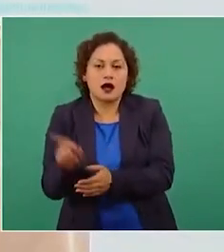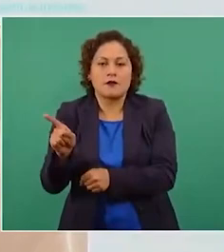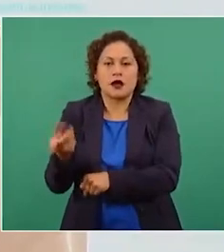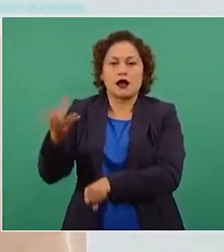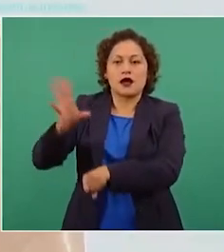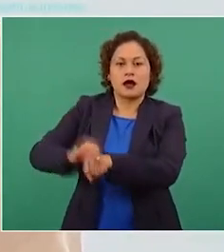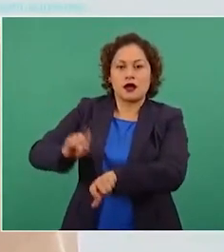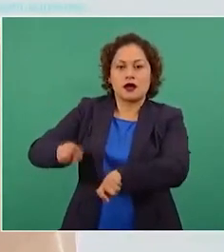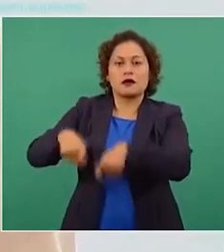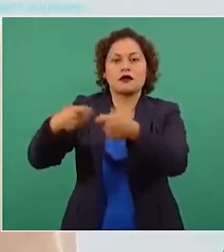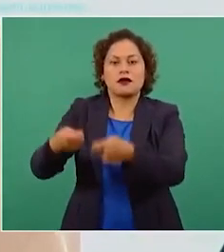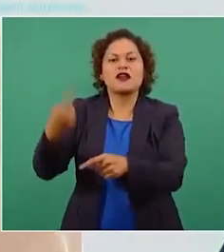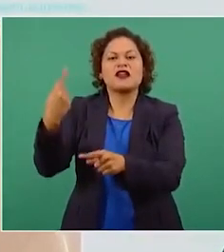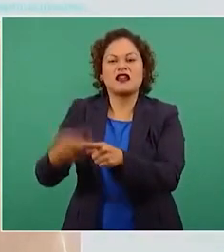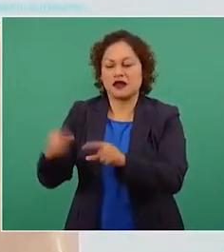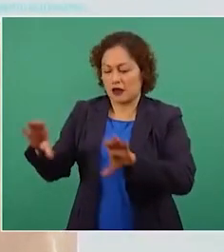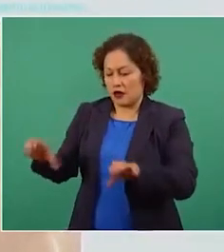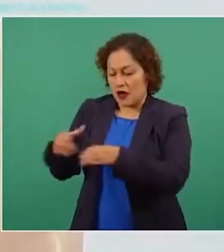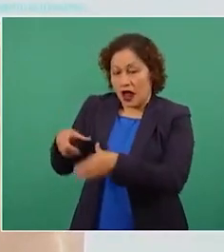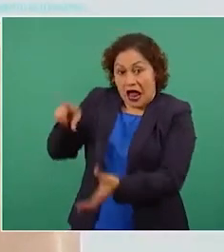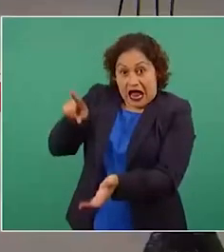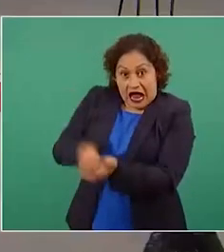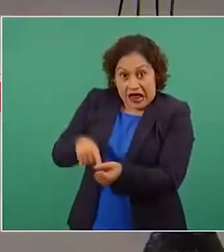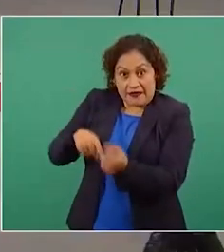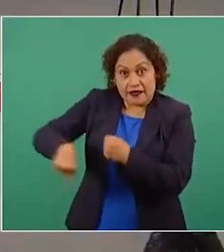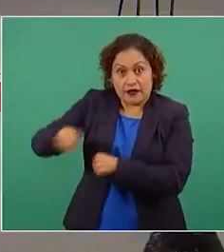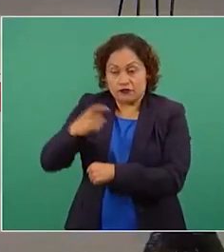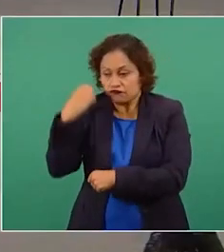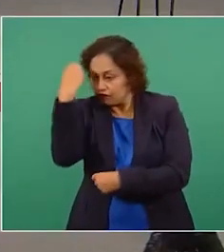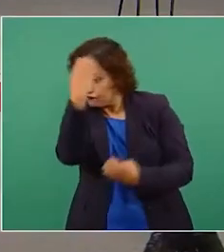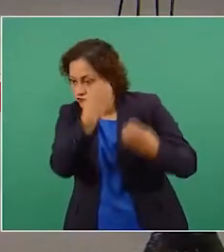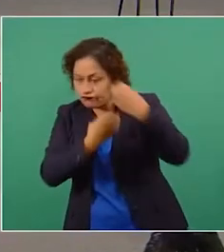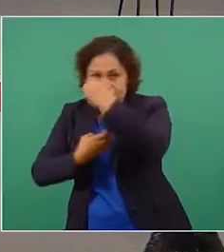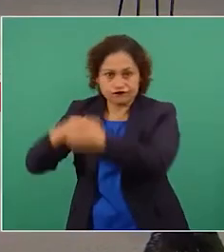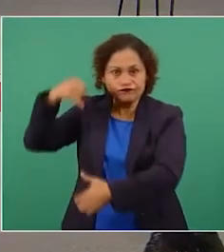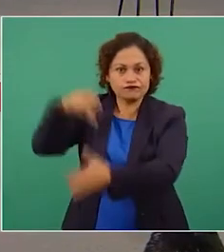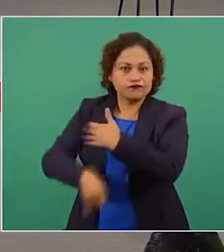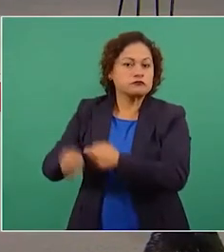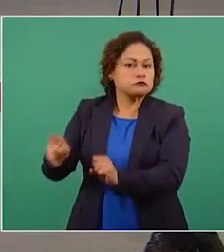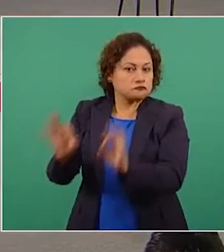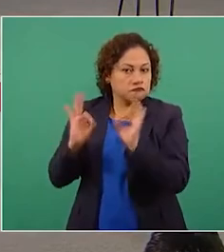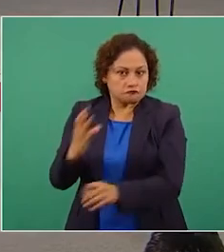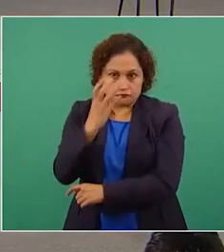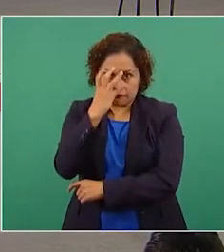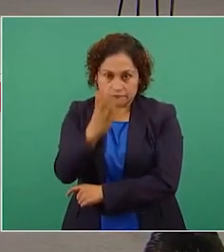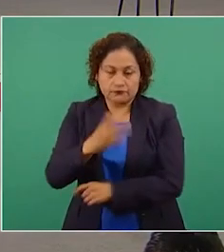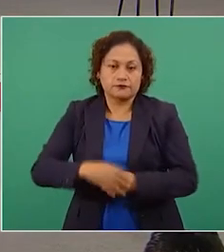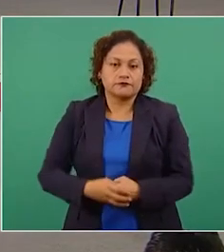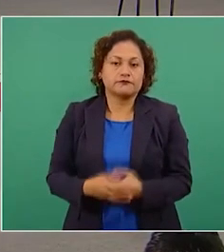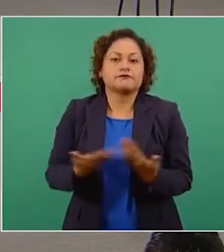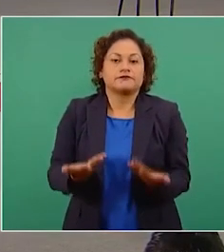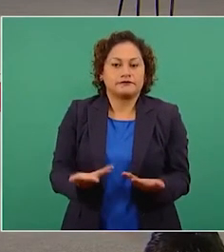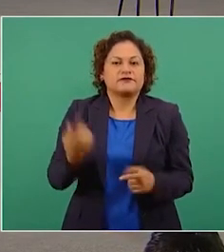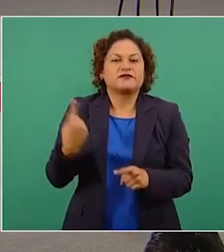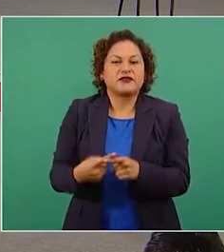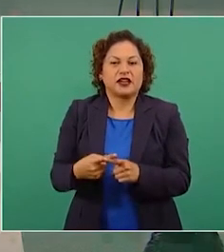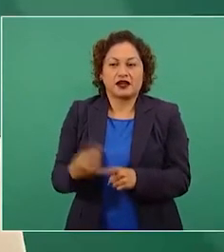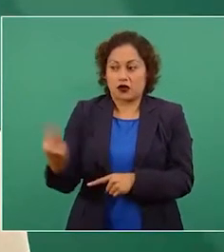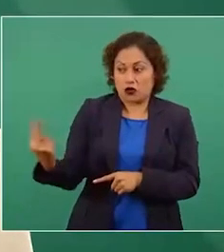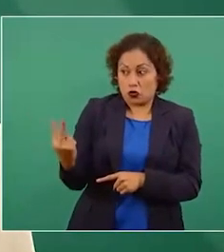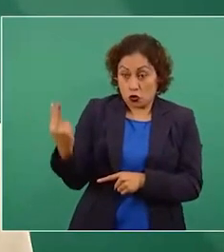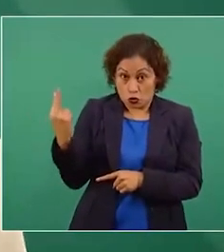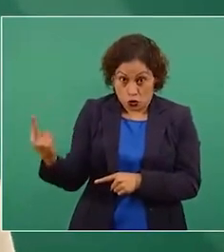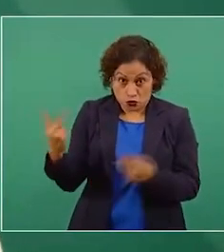gobierno, quienes hacen procesos de análisis y revisión profundos. Es decir, no los aprueba un